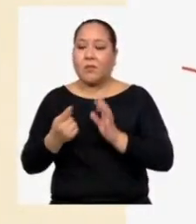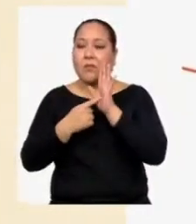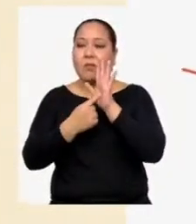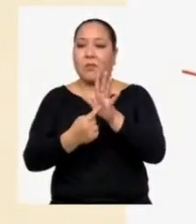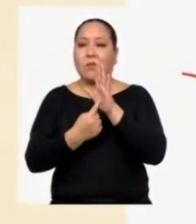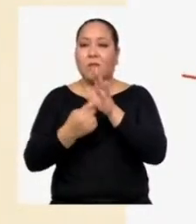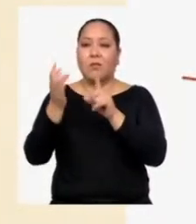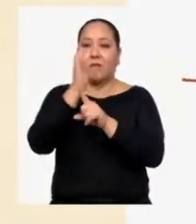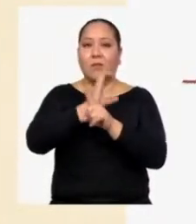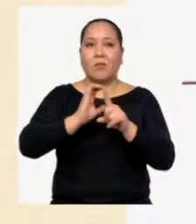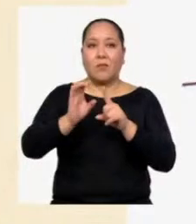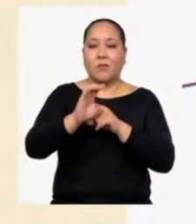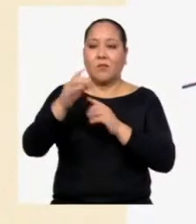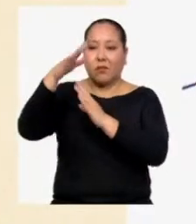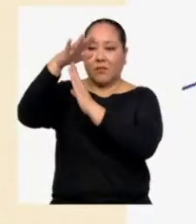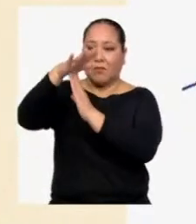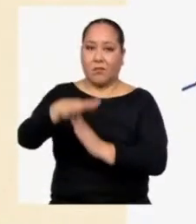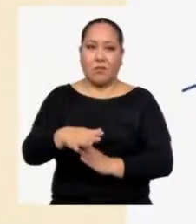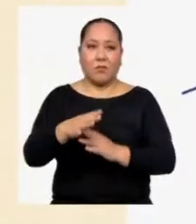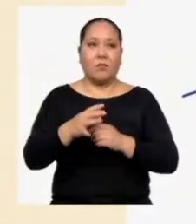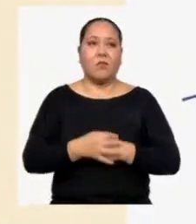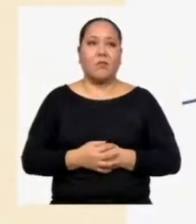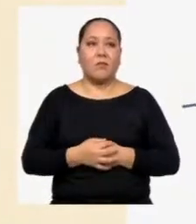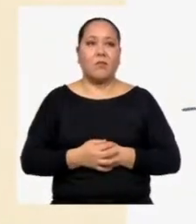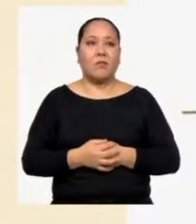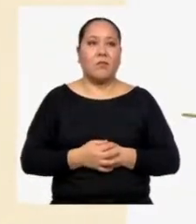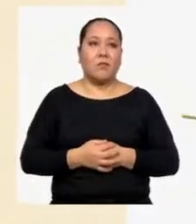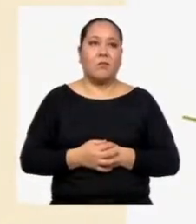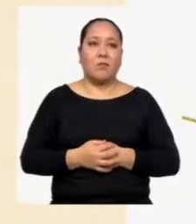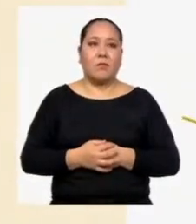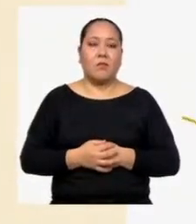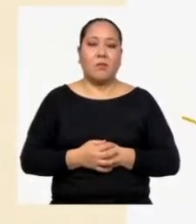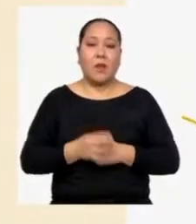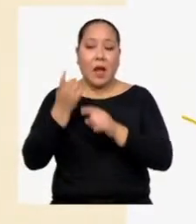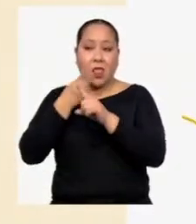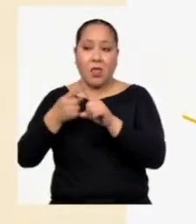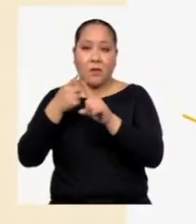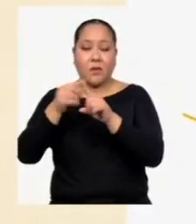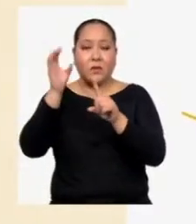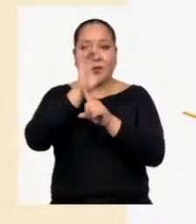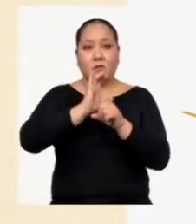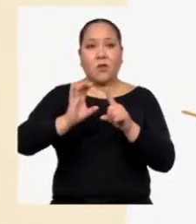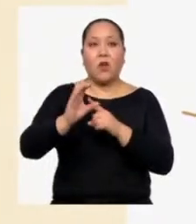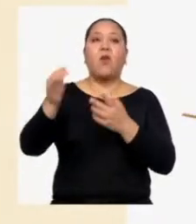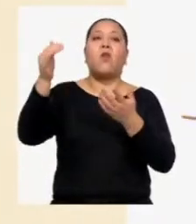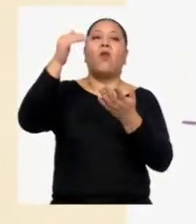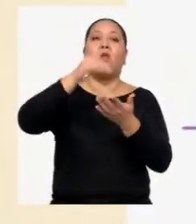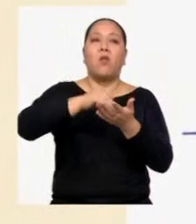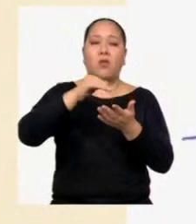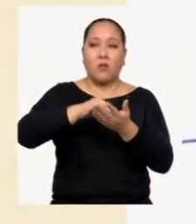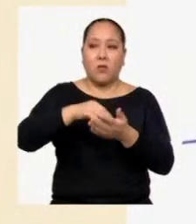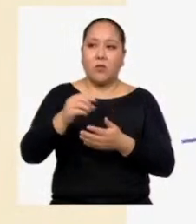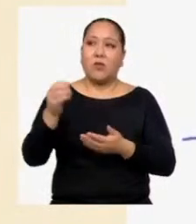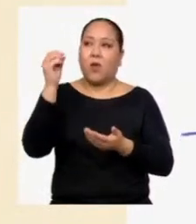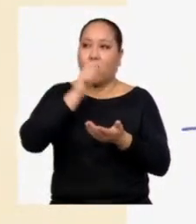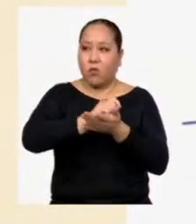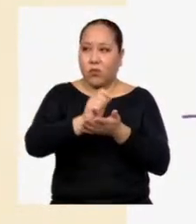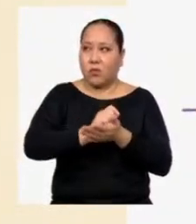culturales son discriminadas Diversidad cultural se está repitiendo ¿Lo ves?